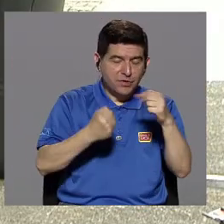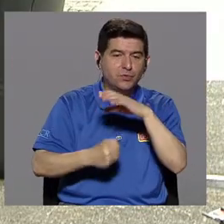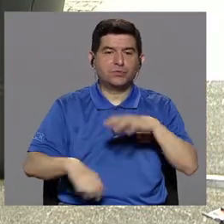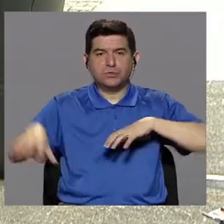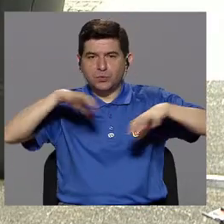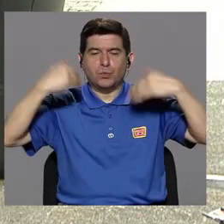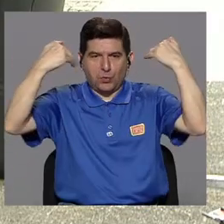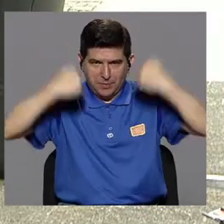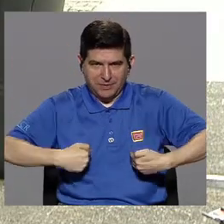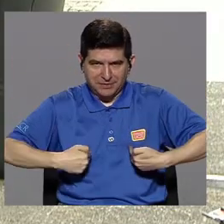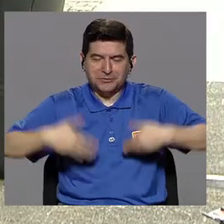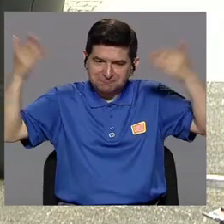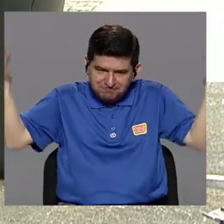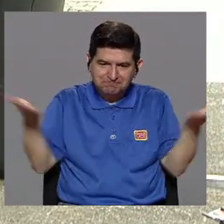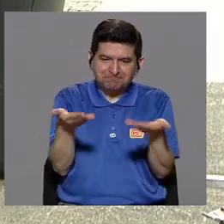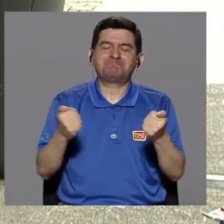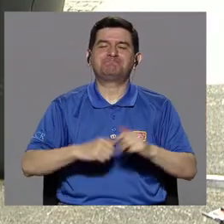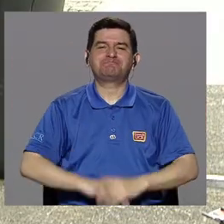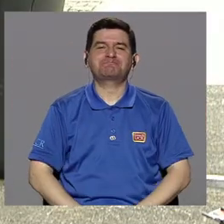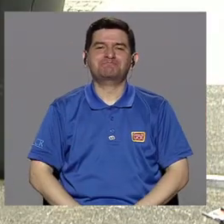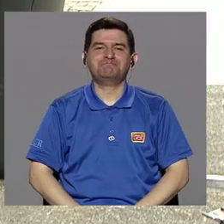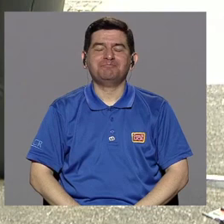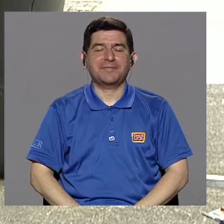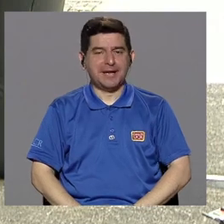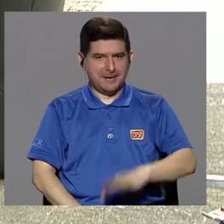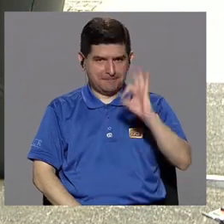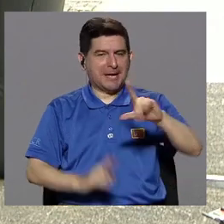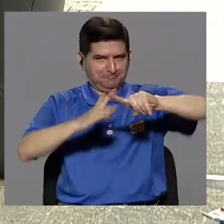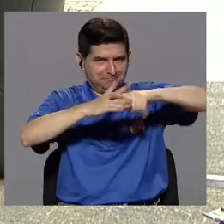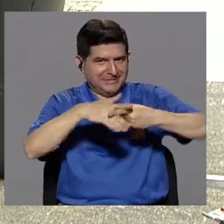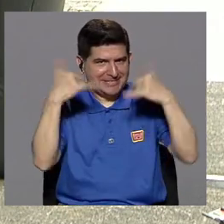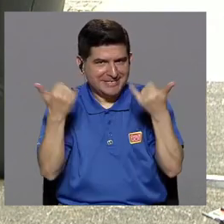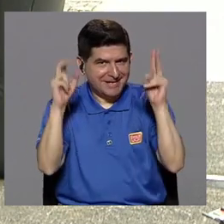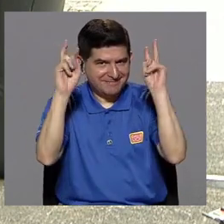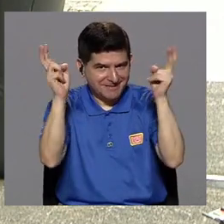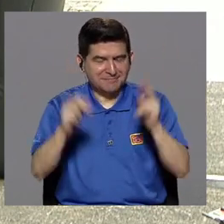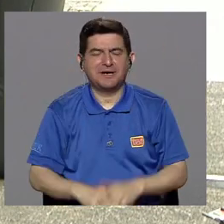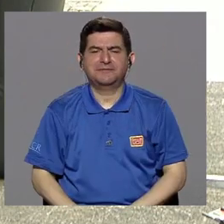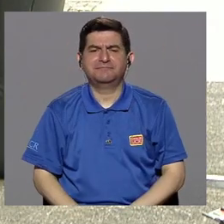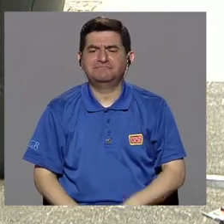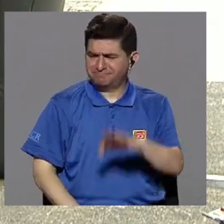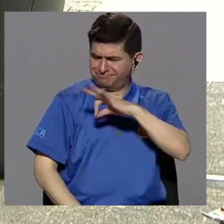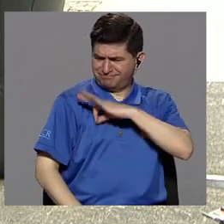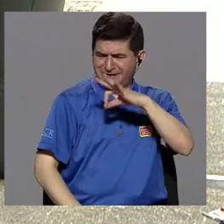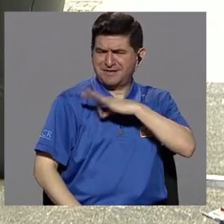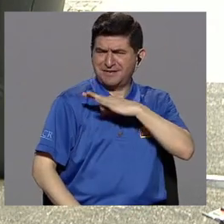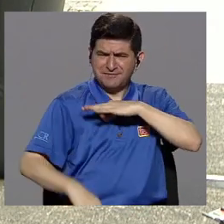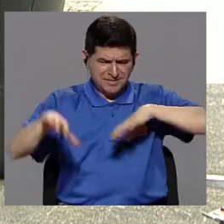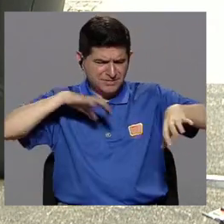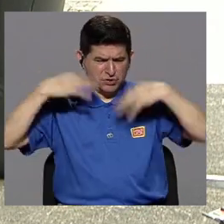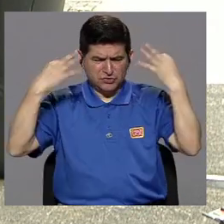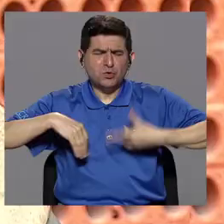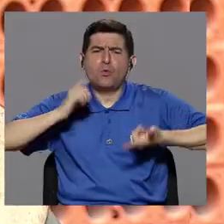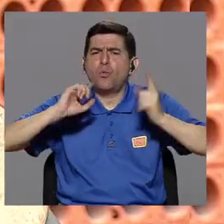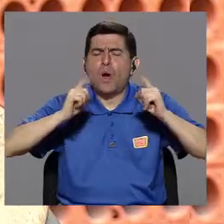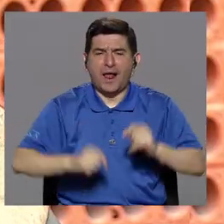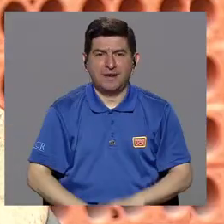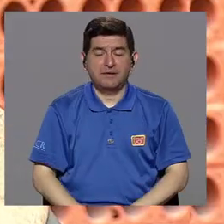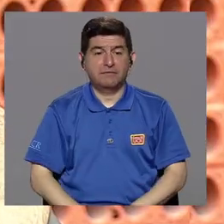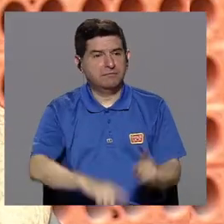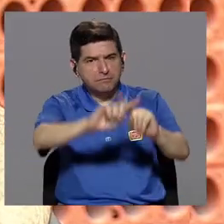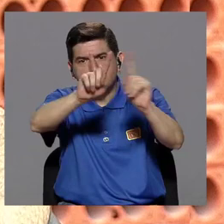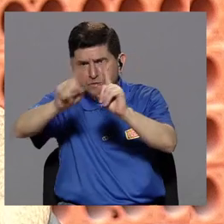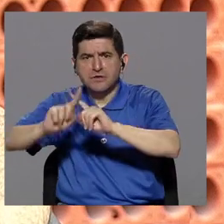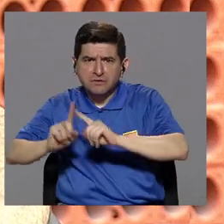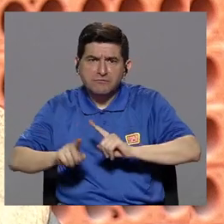y el movimiento humano. Bienvenido. Y bueno, empecemos con el tema. ¿Cuáles son los beneficios de la actividad física? Bueno,